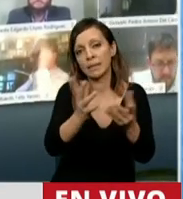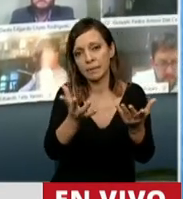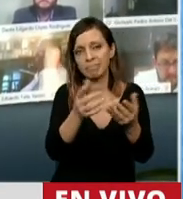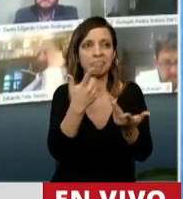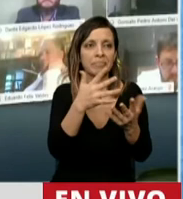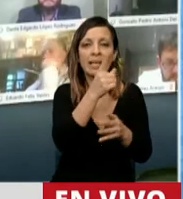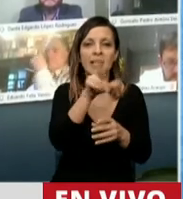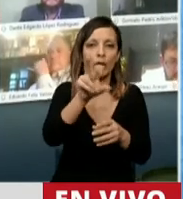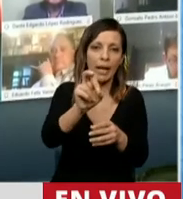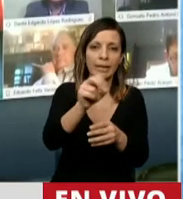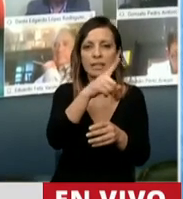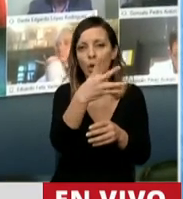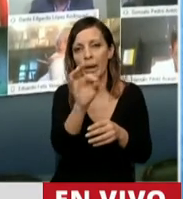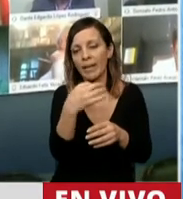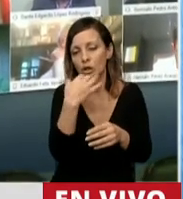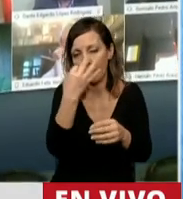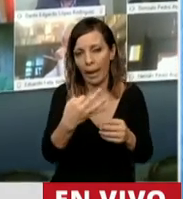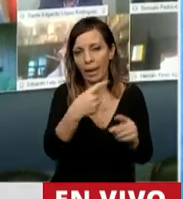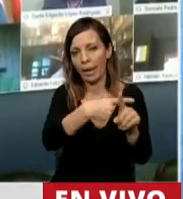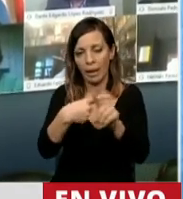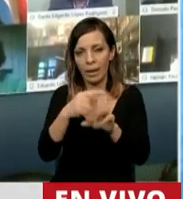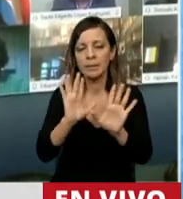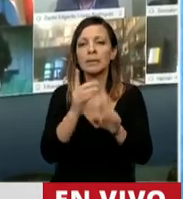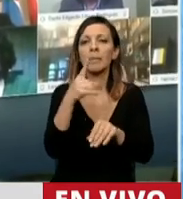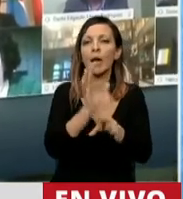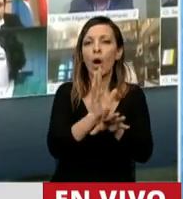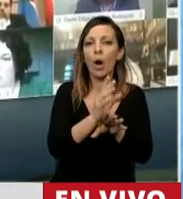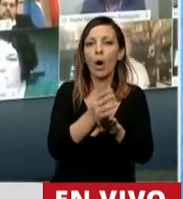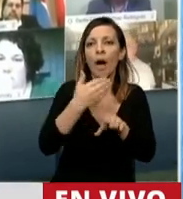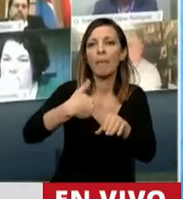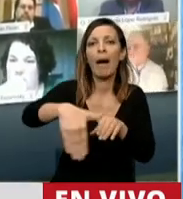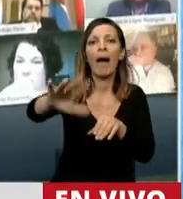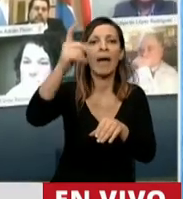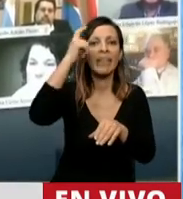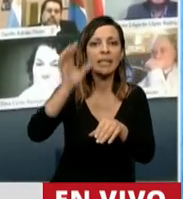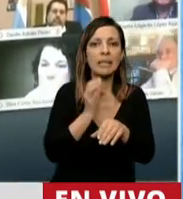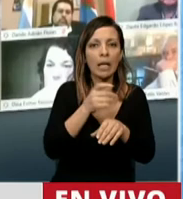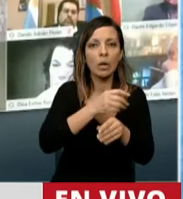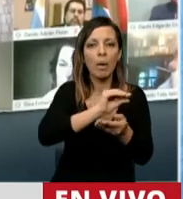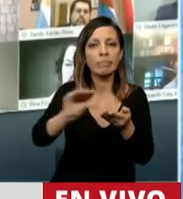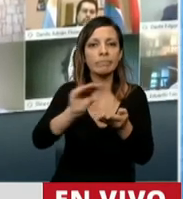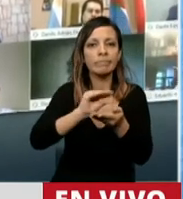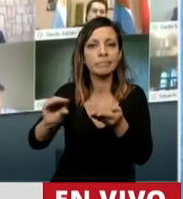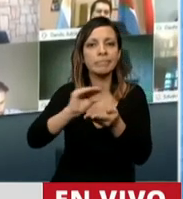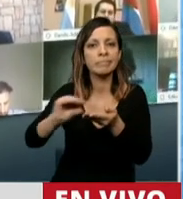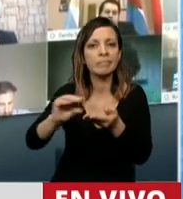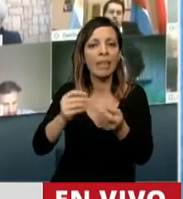130 140 habría que sacar bien la cuenta pero a casi 10 años. a ver